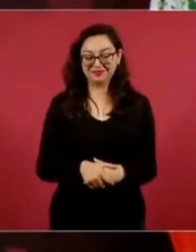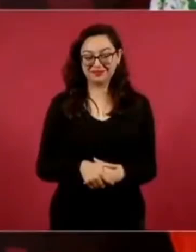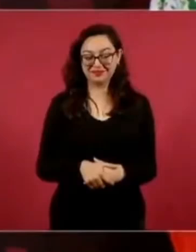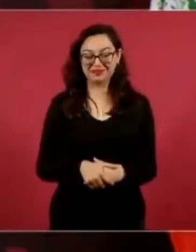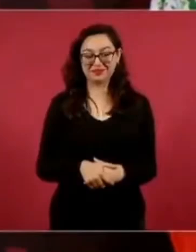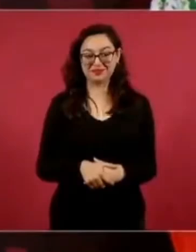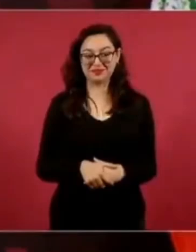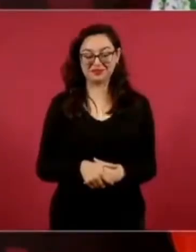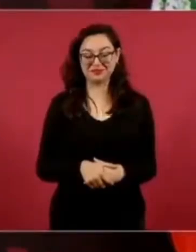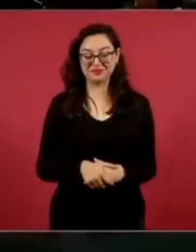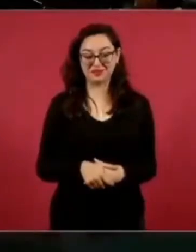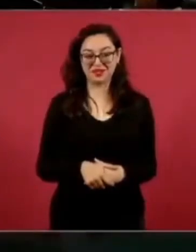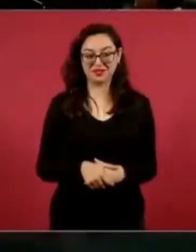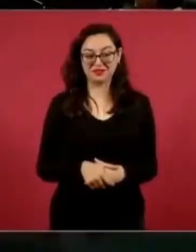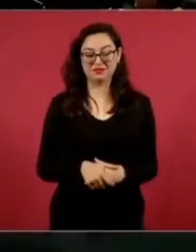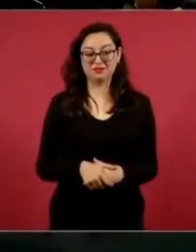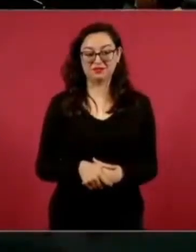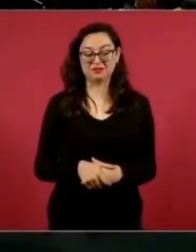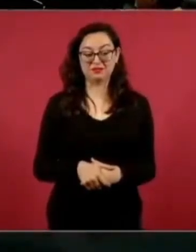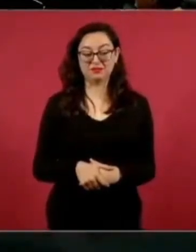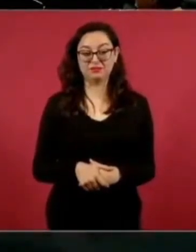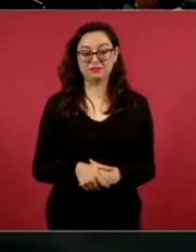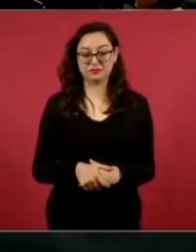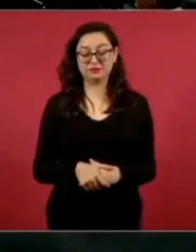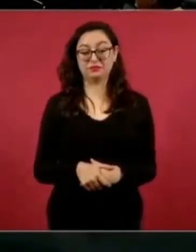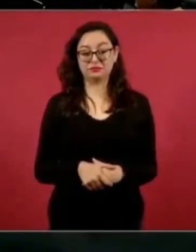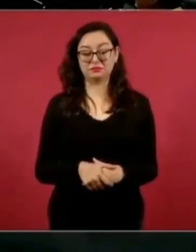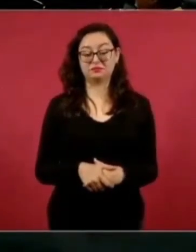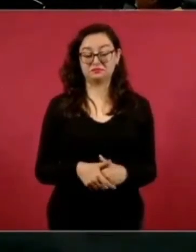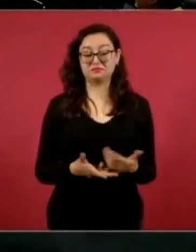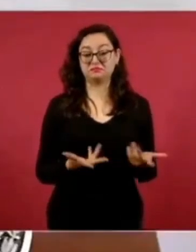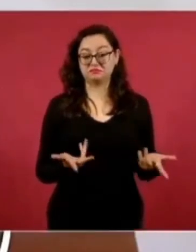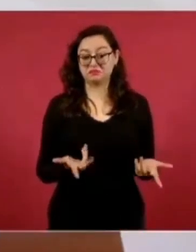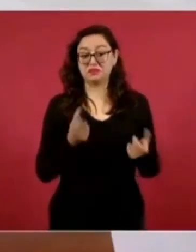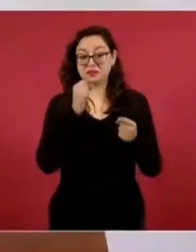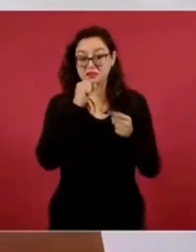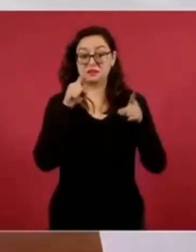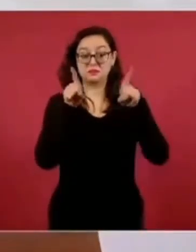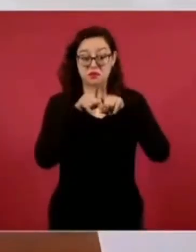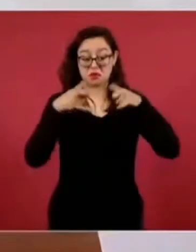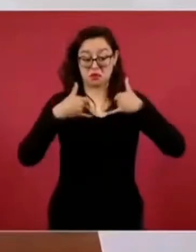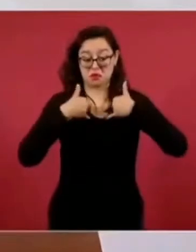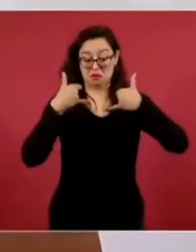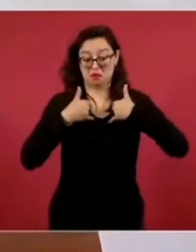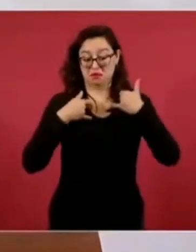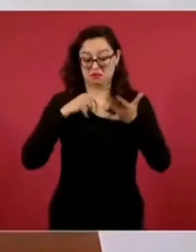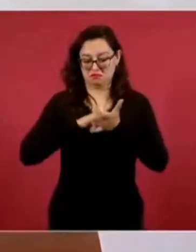y pues hay muchos técnicos jóvenes, ¿no?